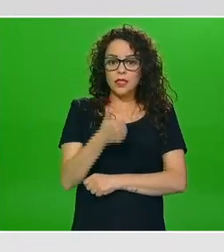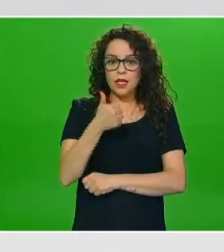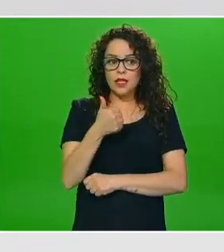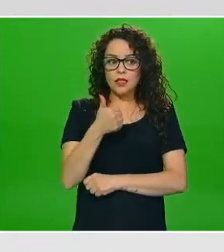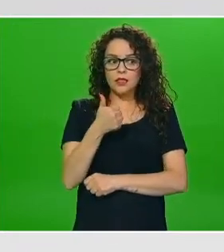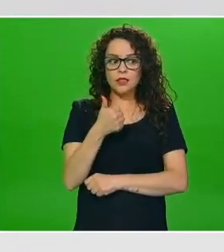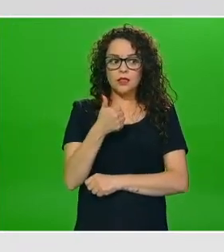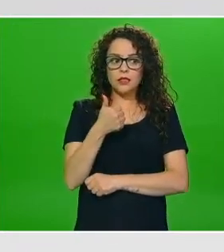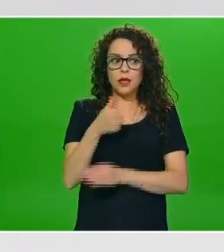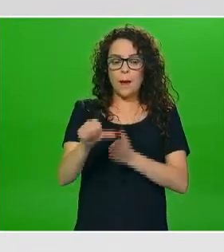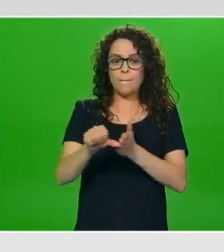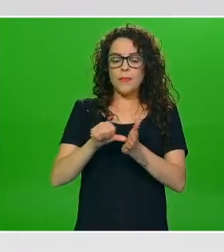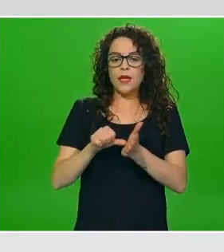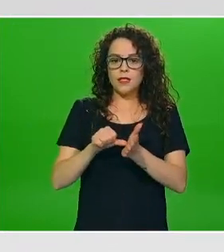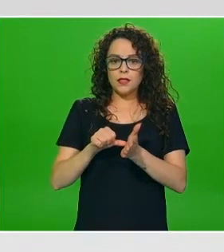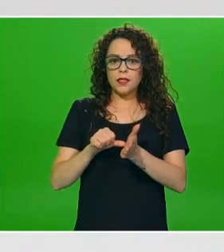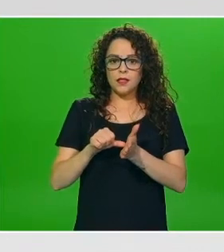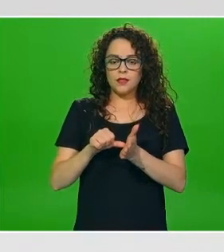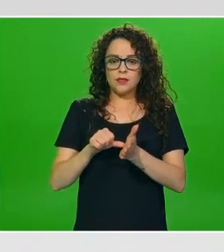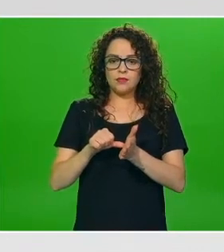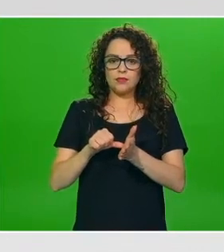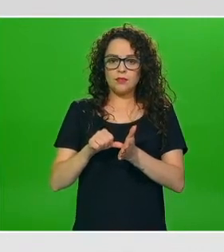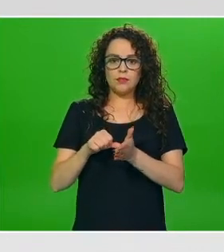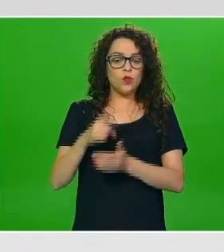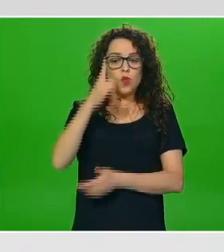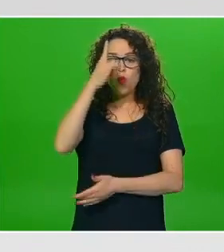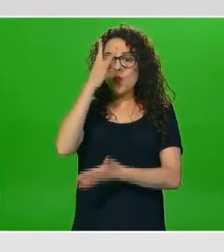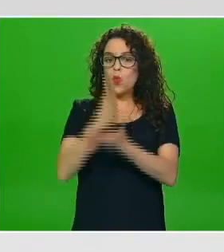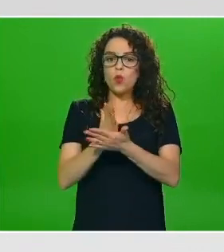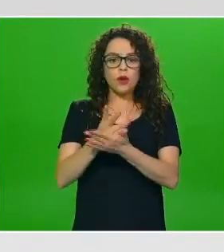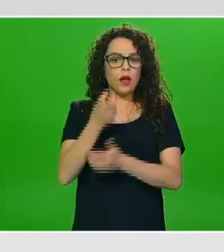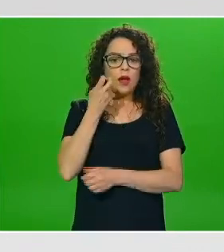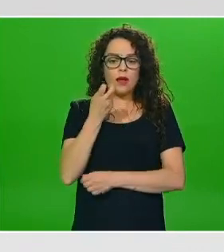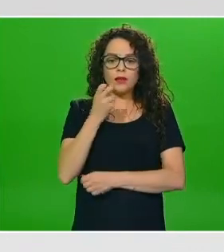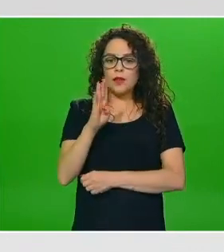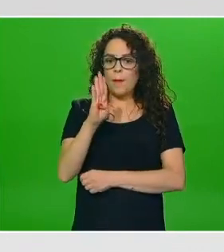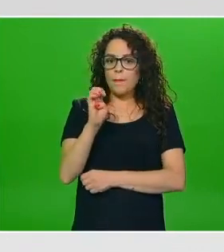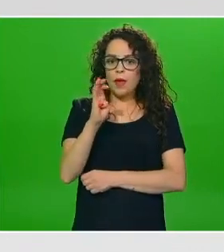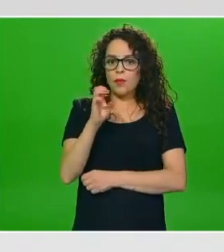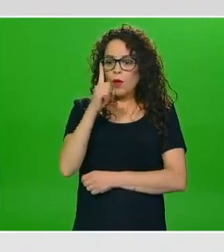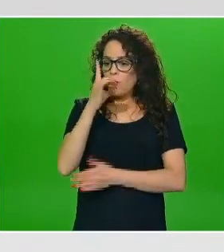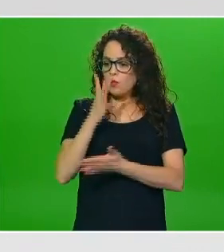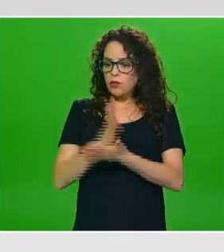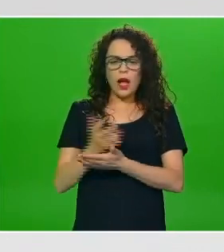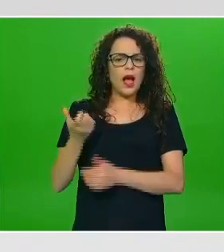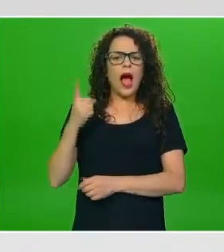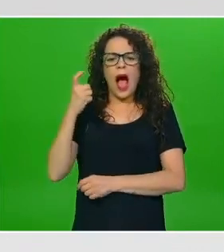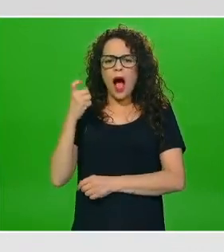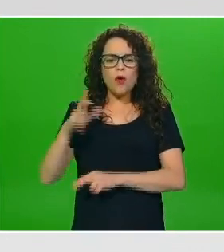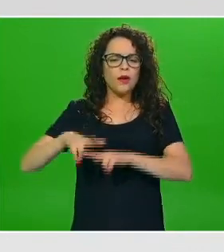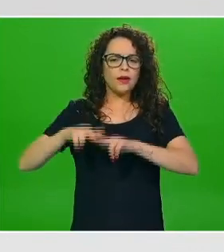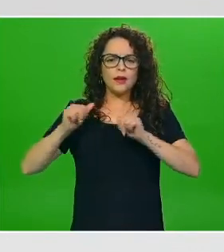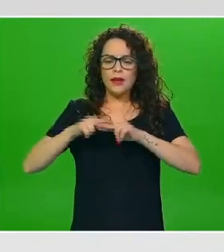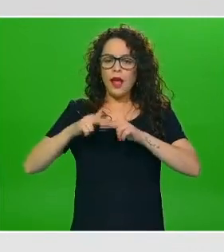decir que la leche de mamá sea el único alimento del bebé es decir ni siquiera té ni siquiera agua la leche de mamá